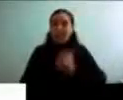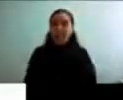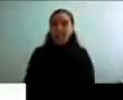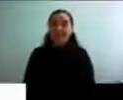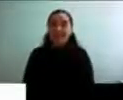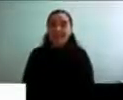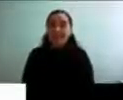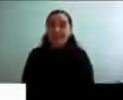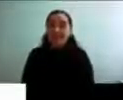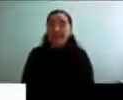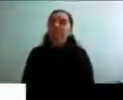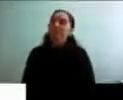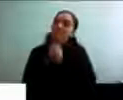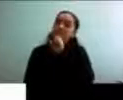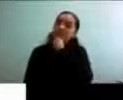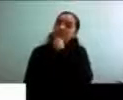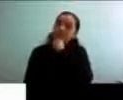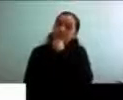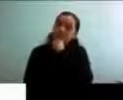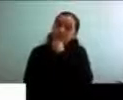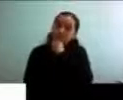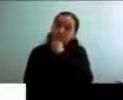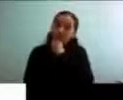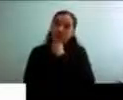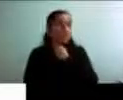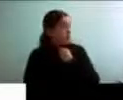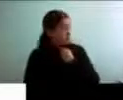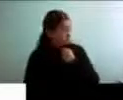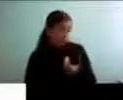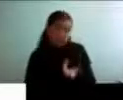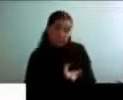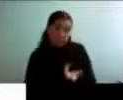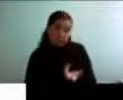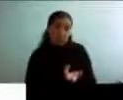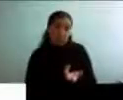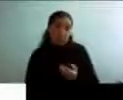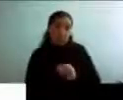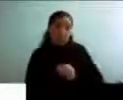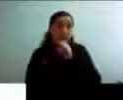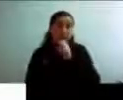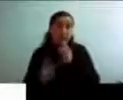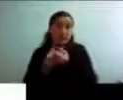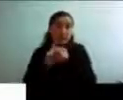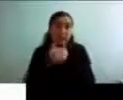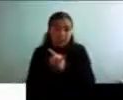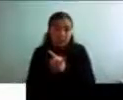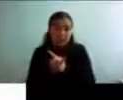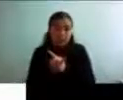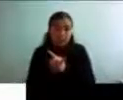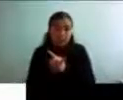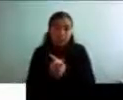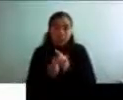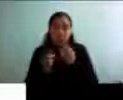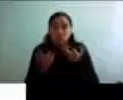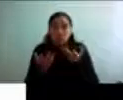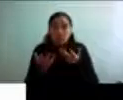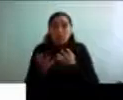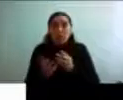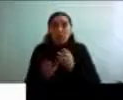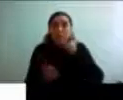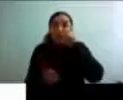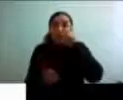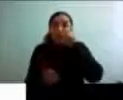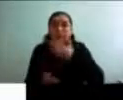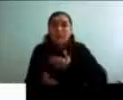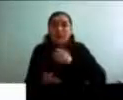Y en el envejecimiento, como les decía, los cambios son como la tónica. Si uno quisiera escoger algunos términos